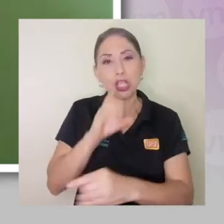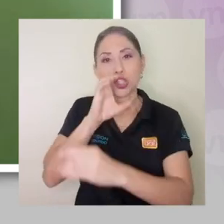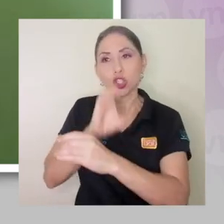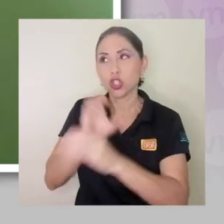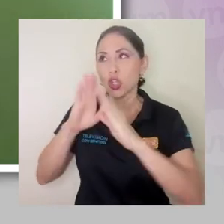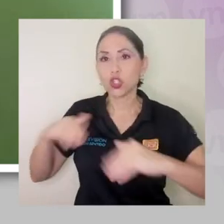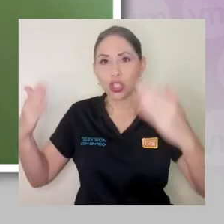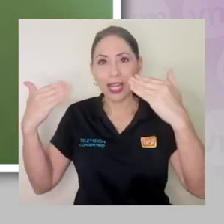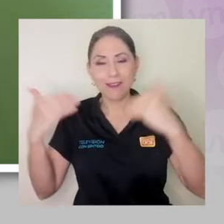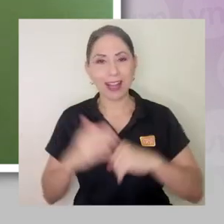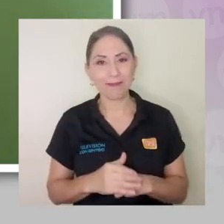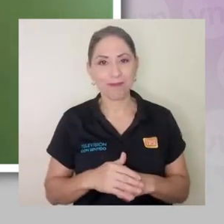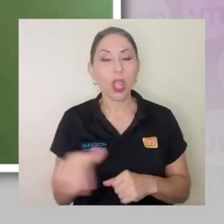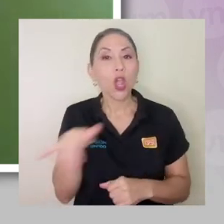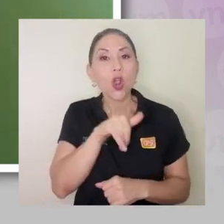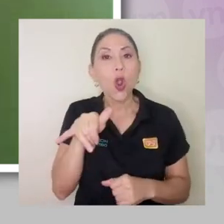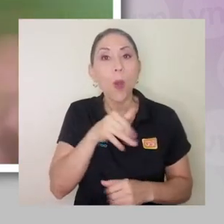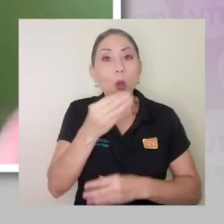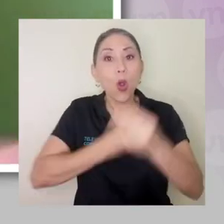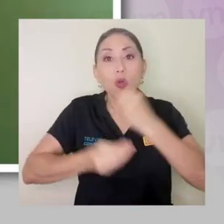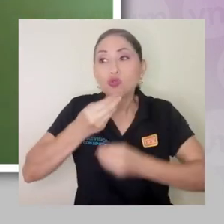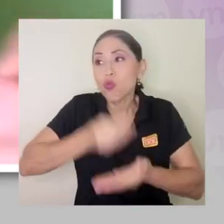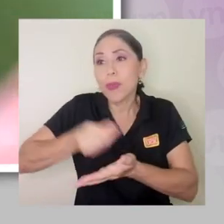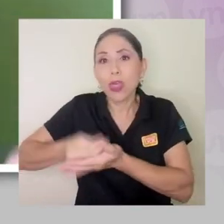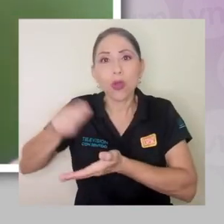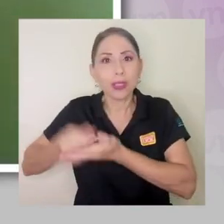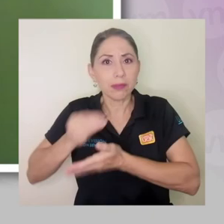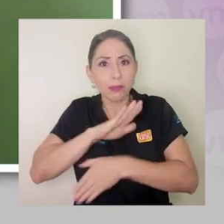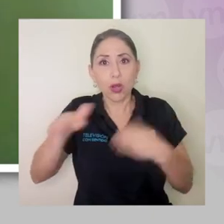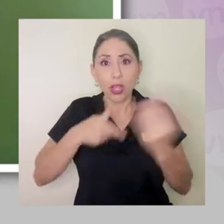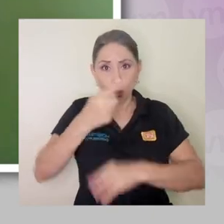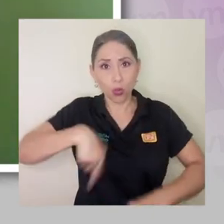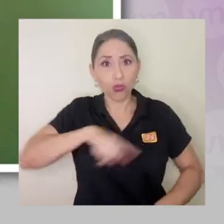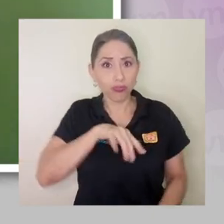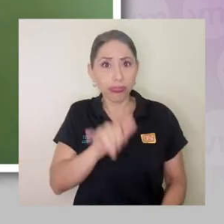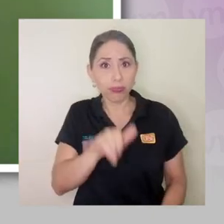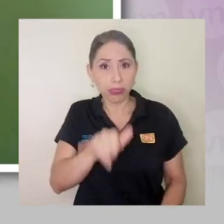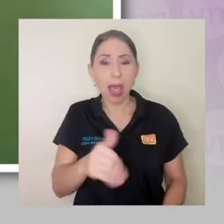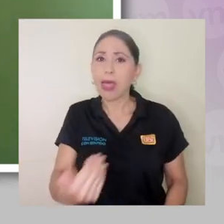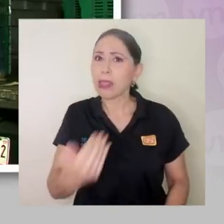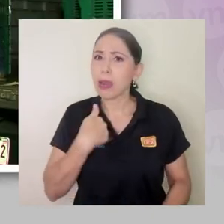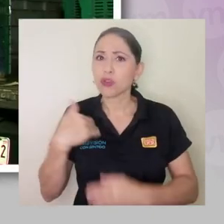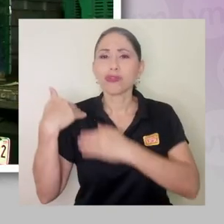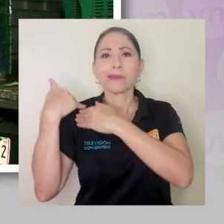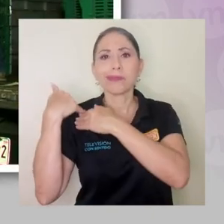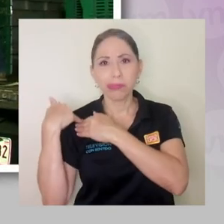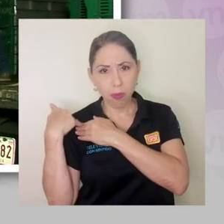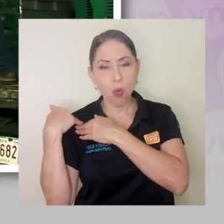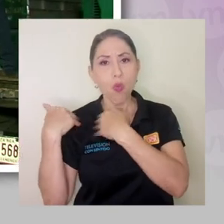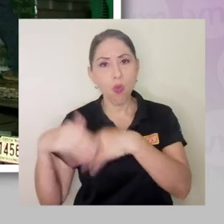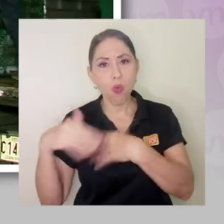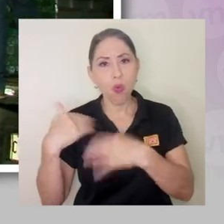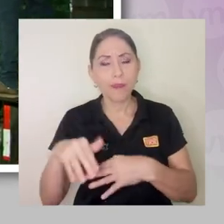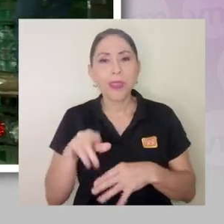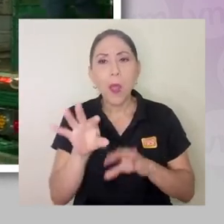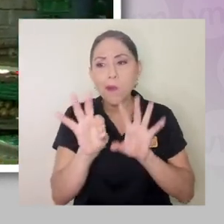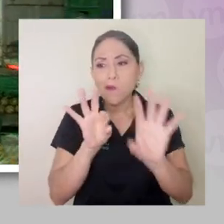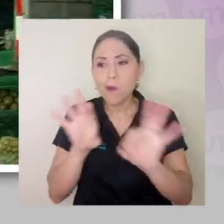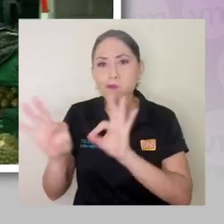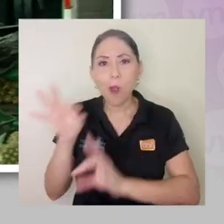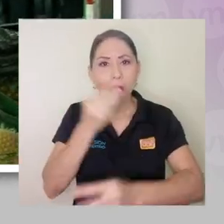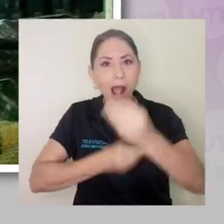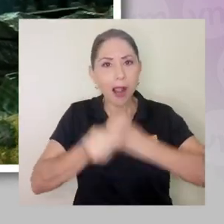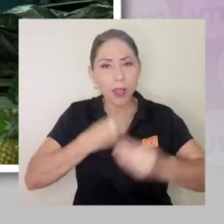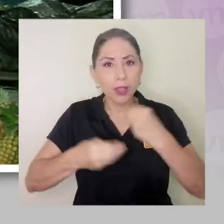sino que también tiene que ser sostenible. Como consumidores, porque todos en alguna medida somos consumidores, tenemos mucha responsabilidad en